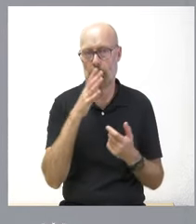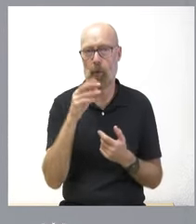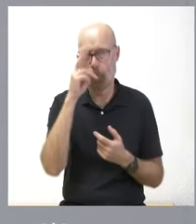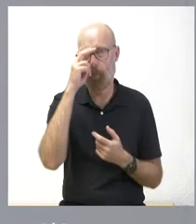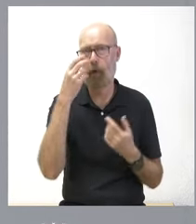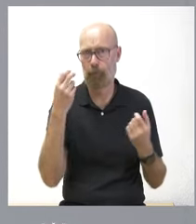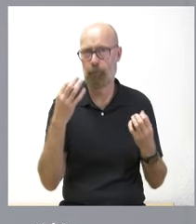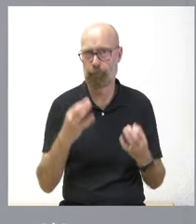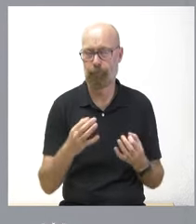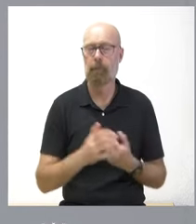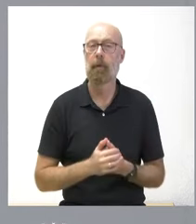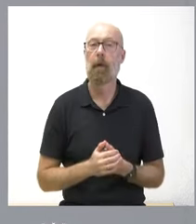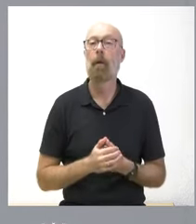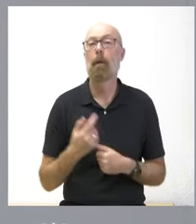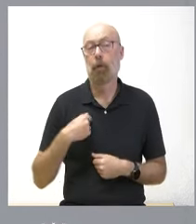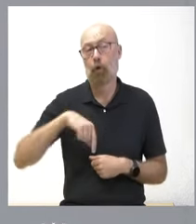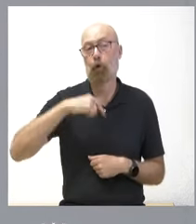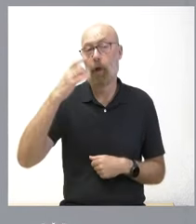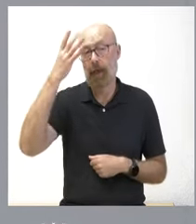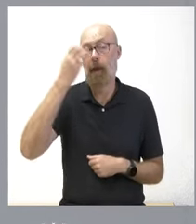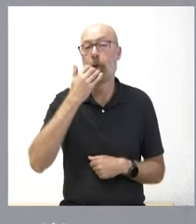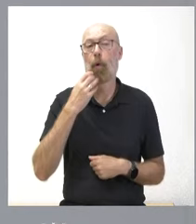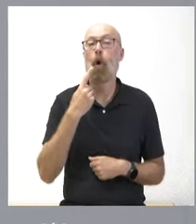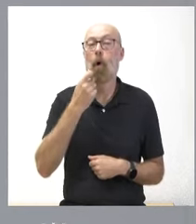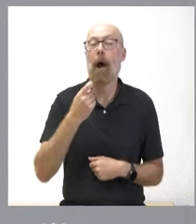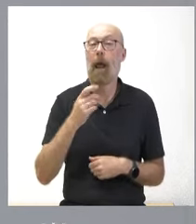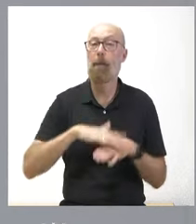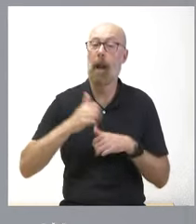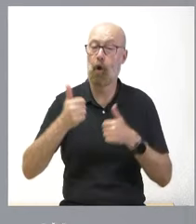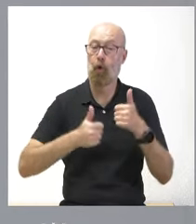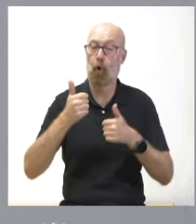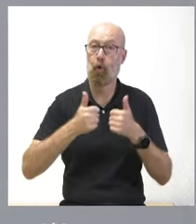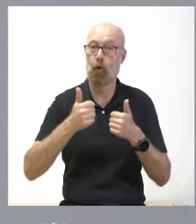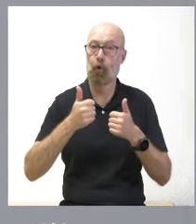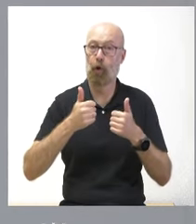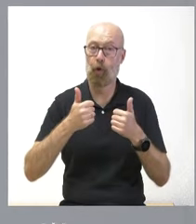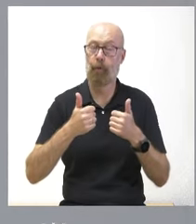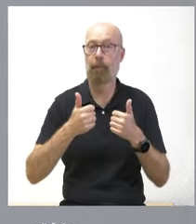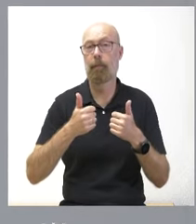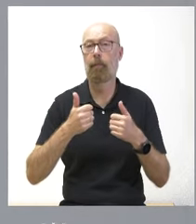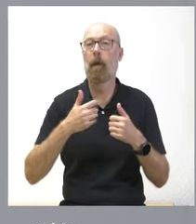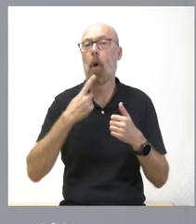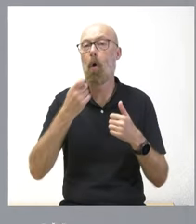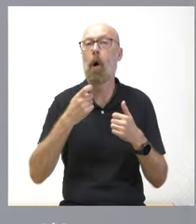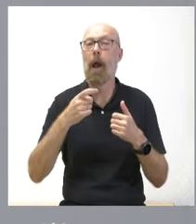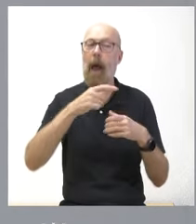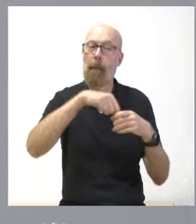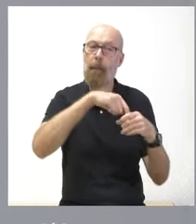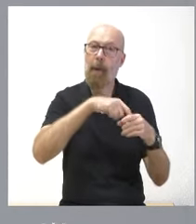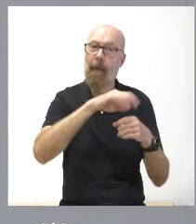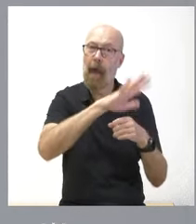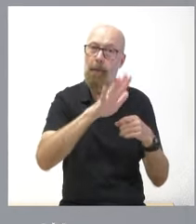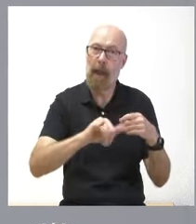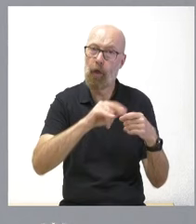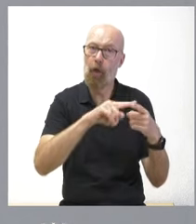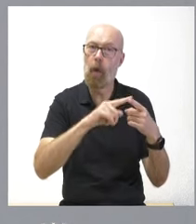también nuestra idea es ojalá en los concursos de traslado pues haya personas que opten por estas plazas en el vierzo y esta es nuestra idea